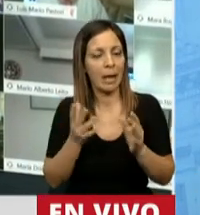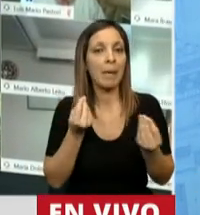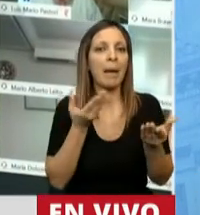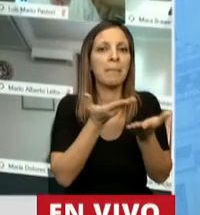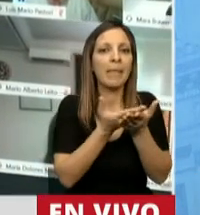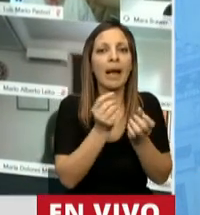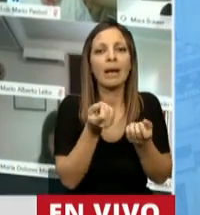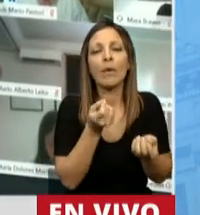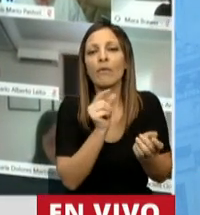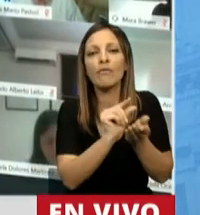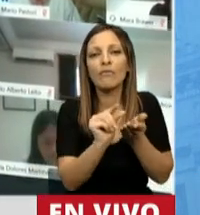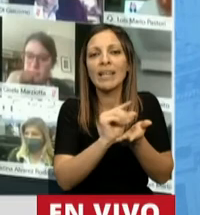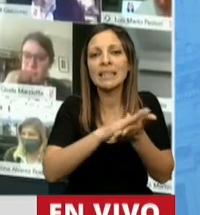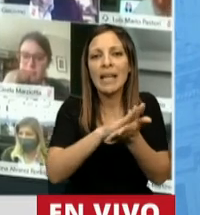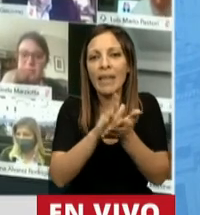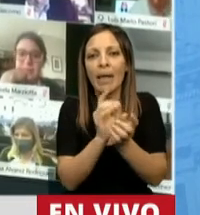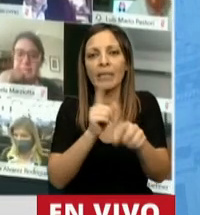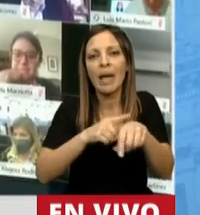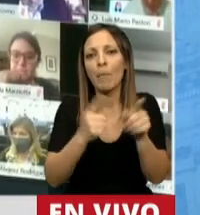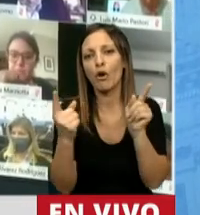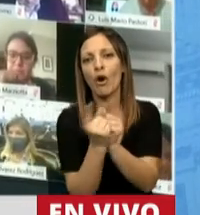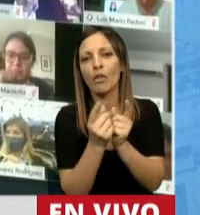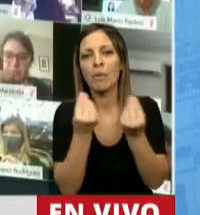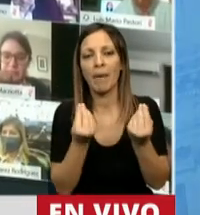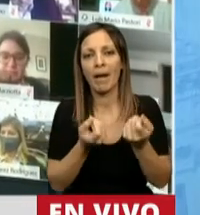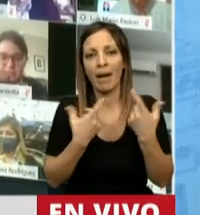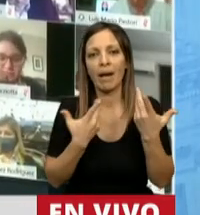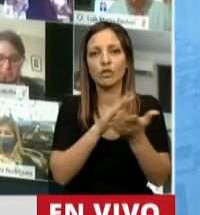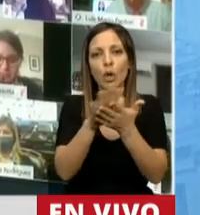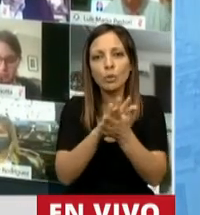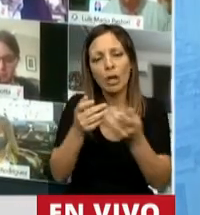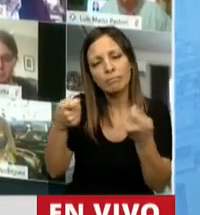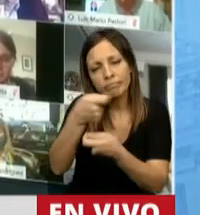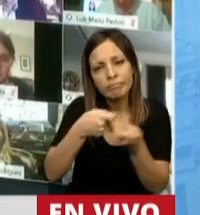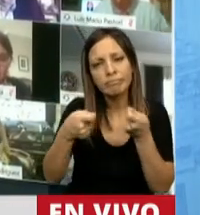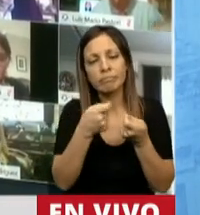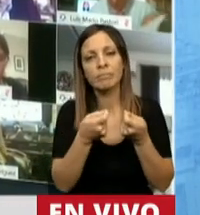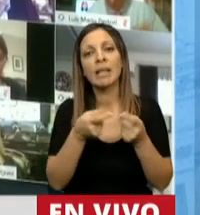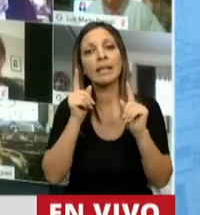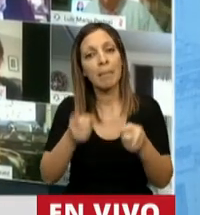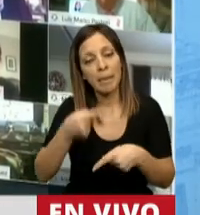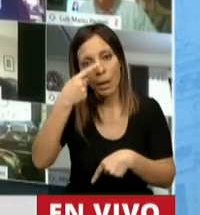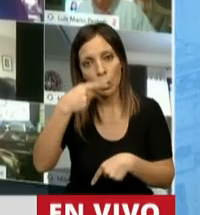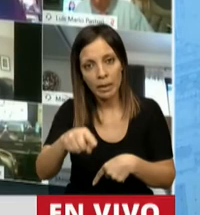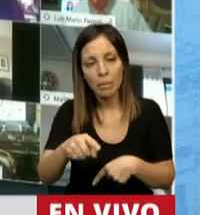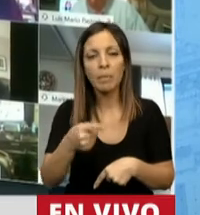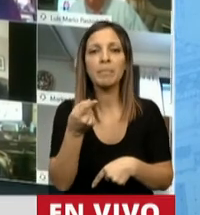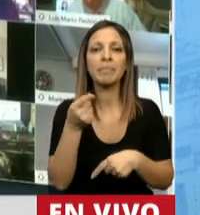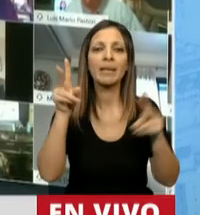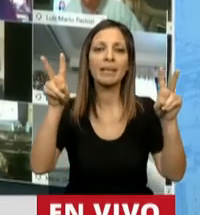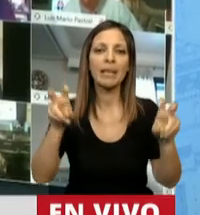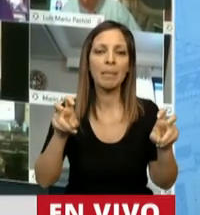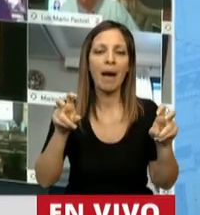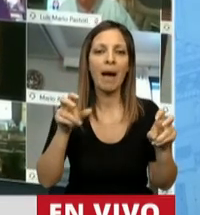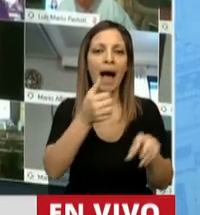pequeña, acotada en monto y en tiempo, para tener una herramienta de negociación. Y finalmente, el tema